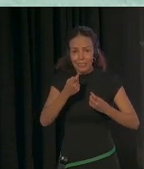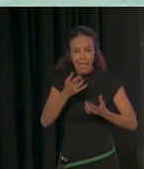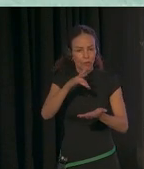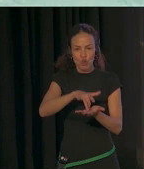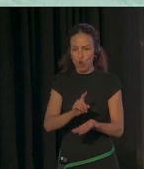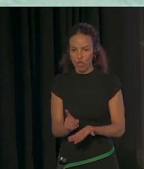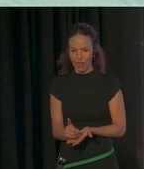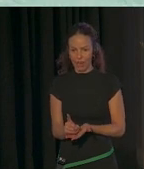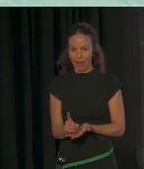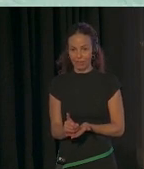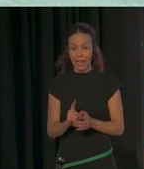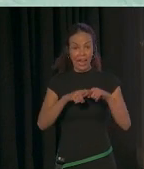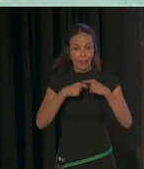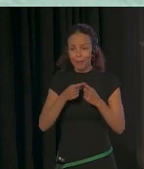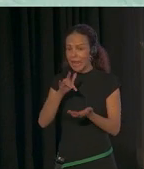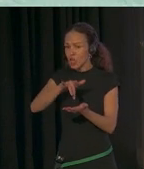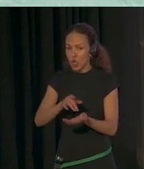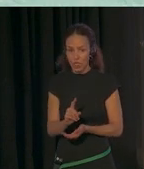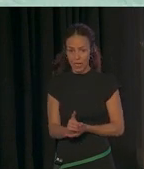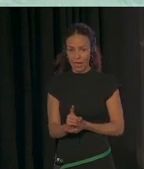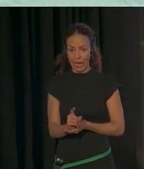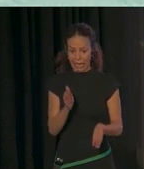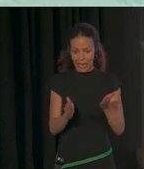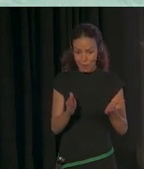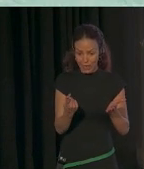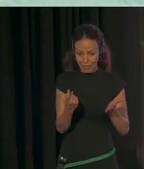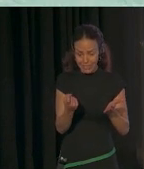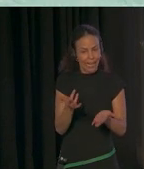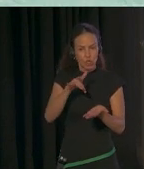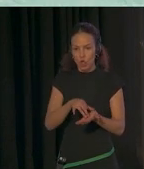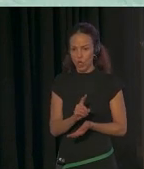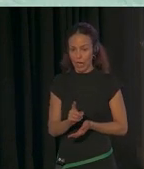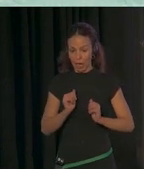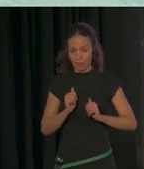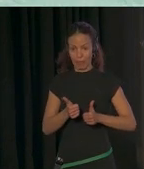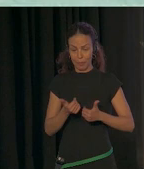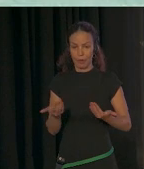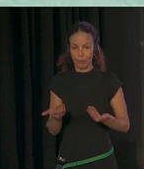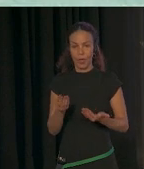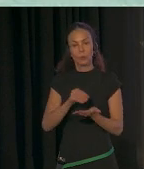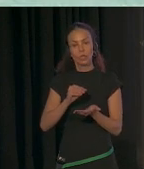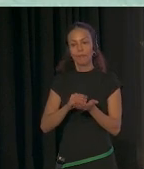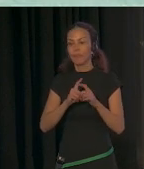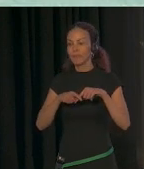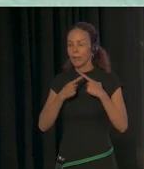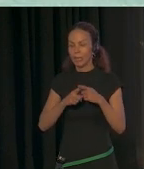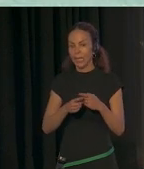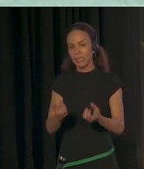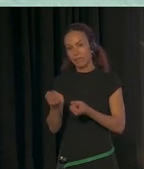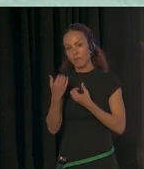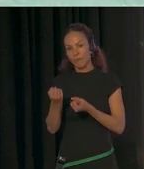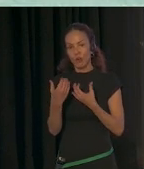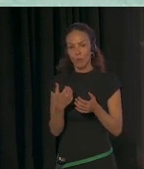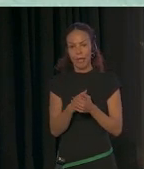familias y no llegan realmente cuando la necesitan, es decir, al principio. Así que muchas veces las familias nos informan de